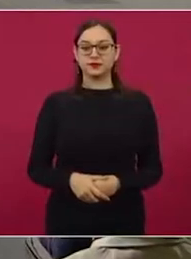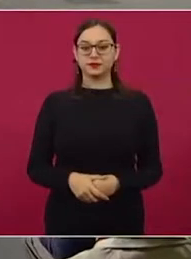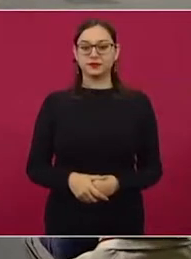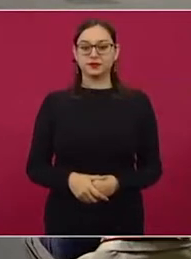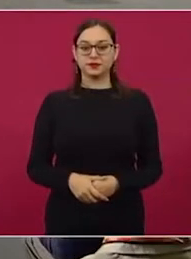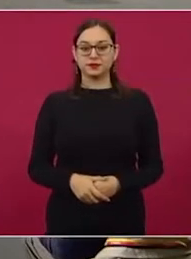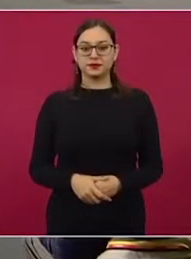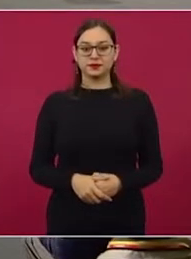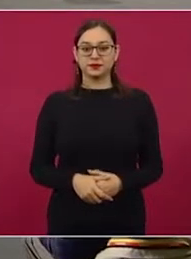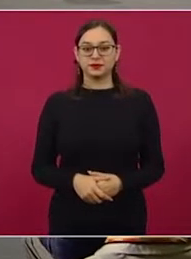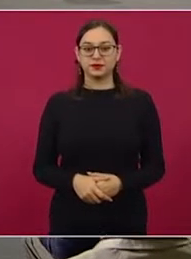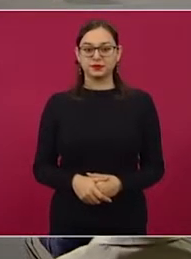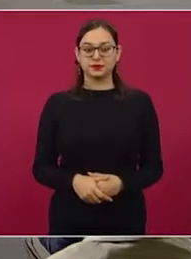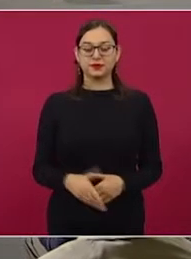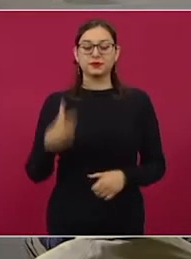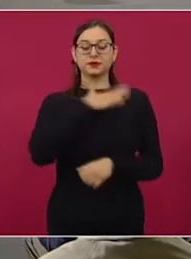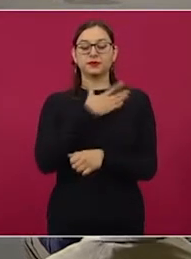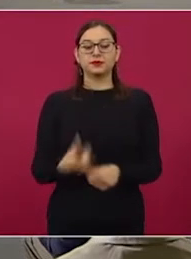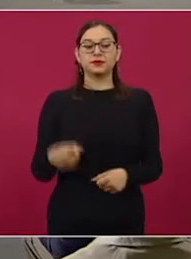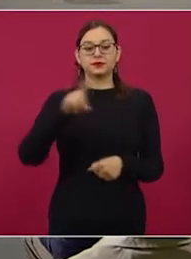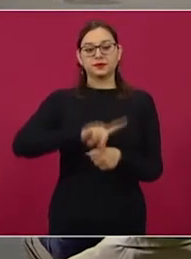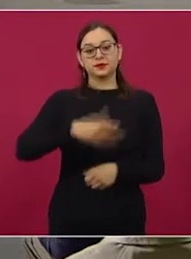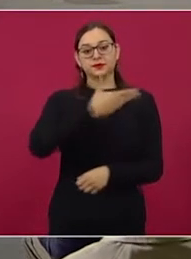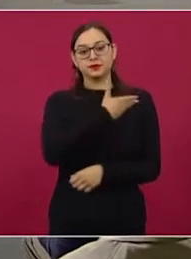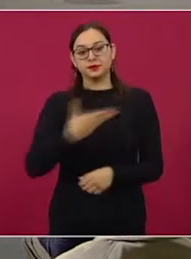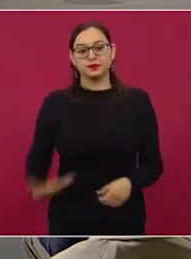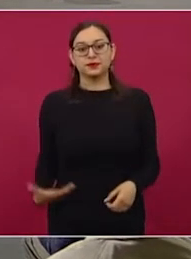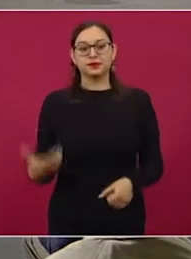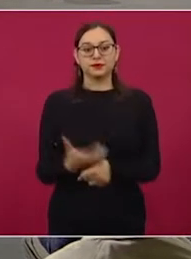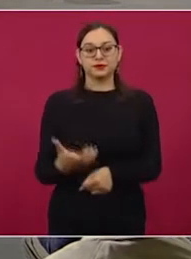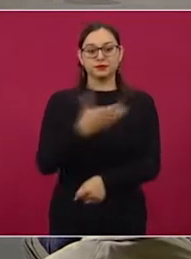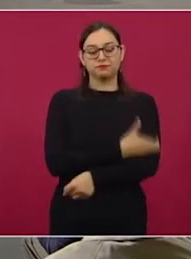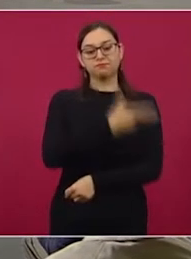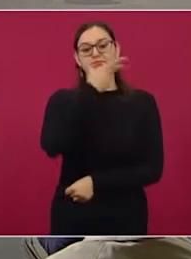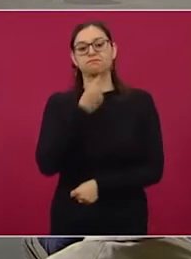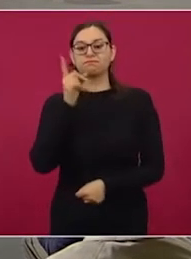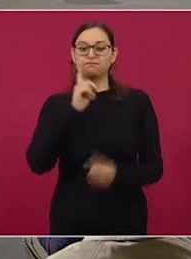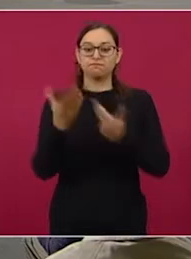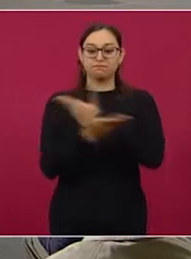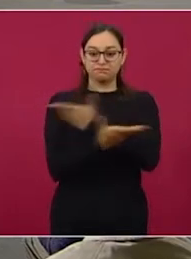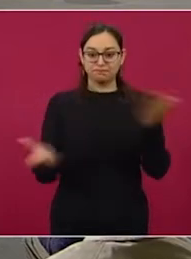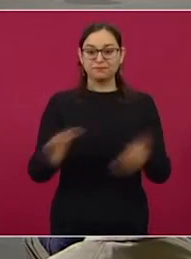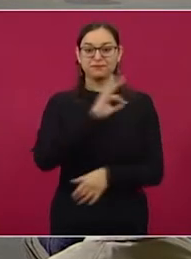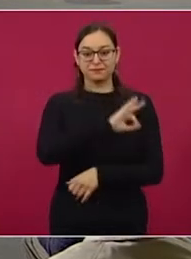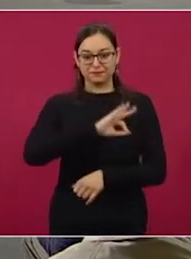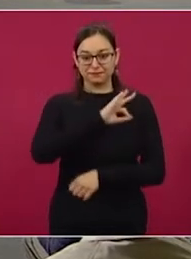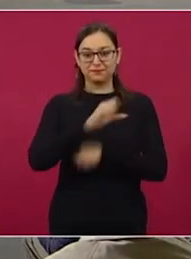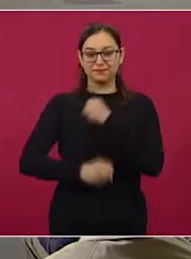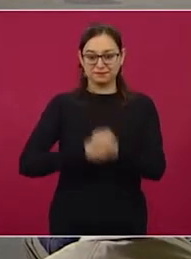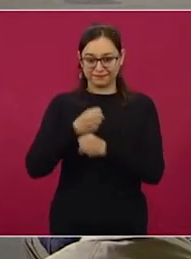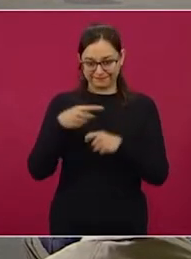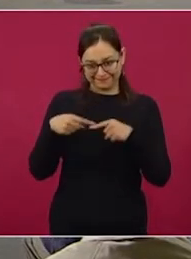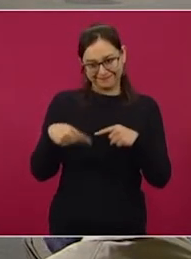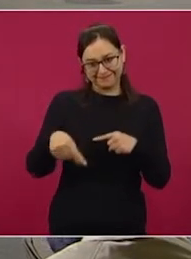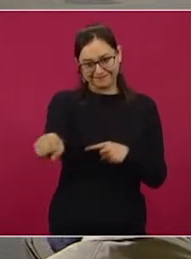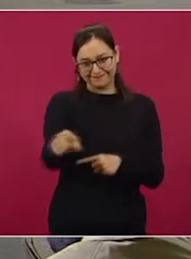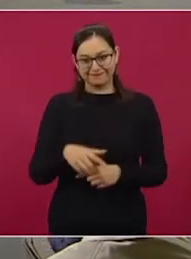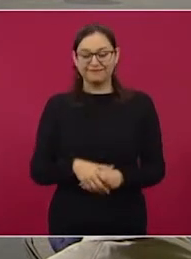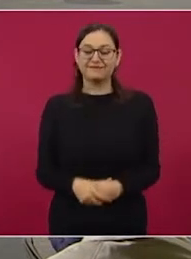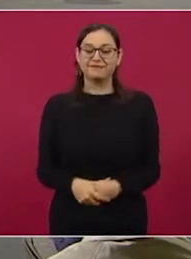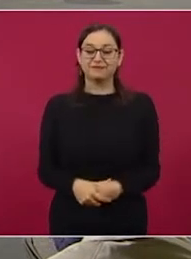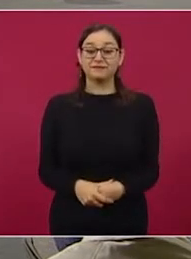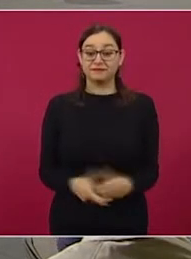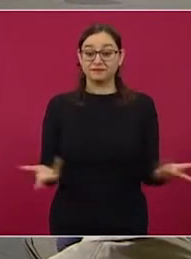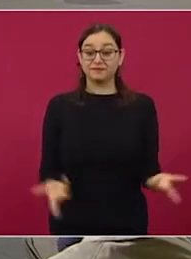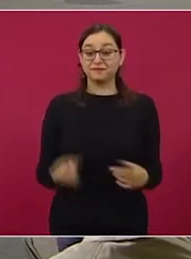Buen día, señor presidente, compañeras, compañeros, muy feliz año. Con bríos renovados,